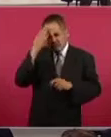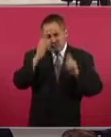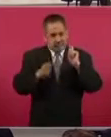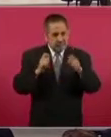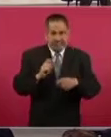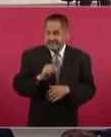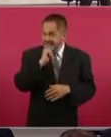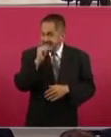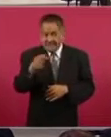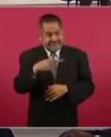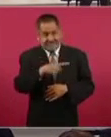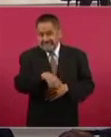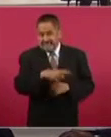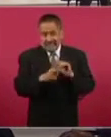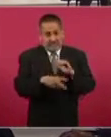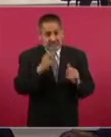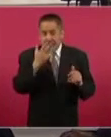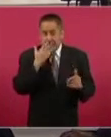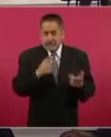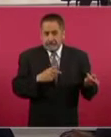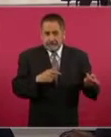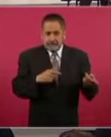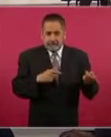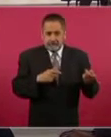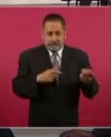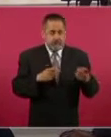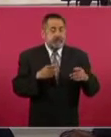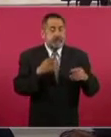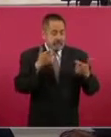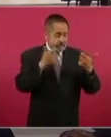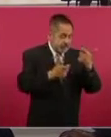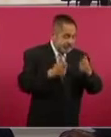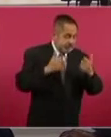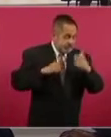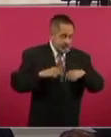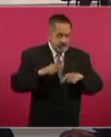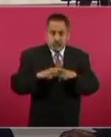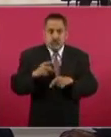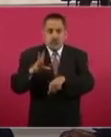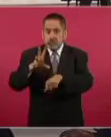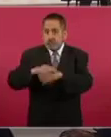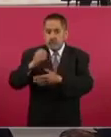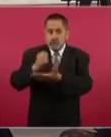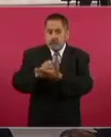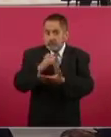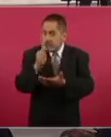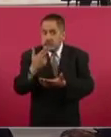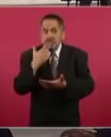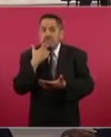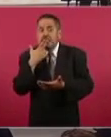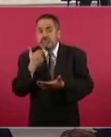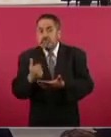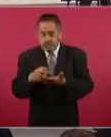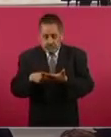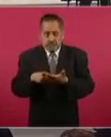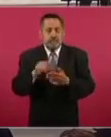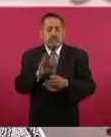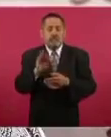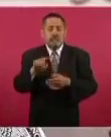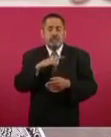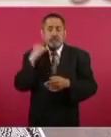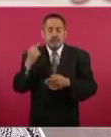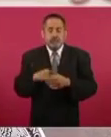y utilizan insumos no autorizados o caducos. Muchas veces estos insumos son realmente